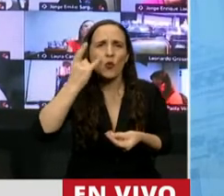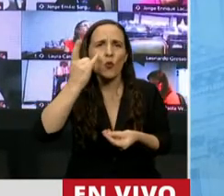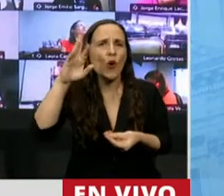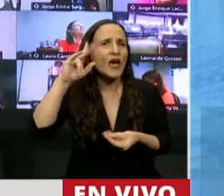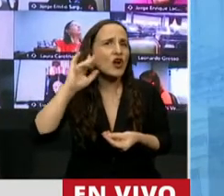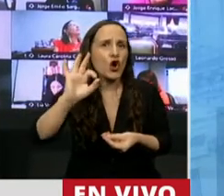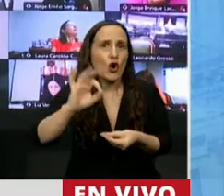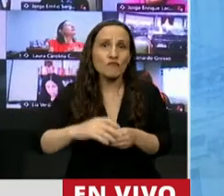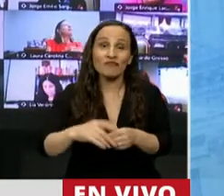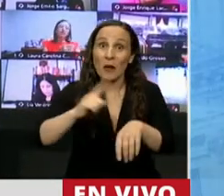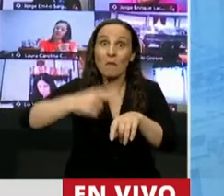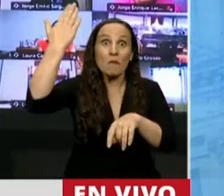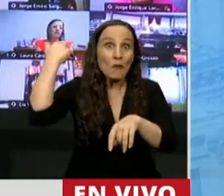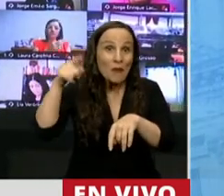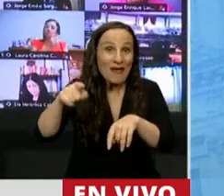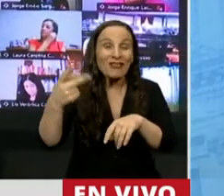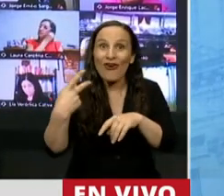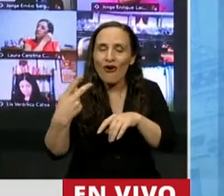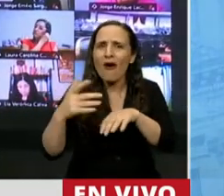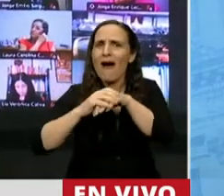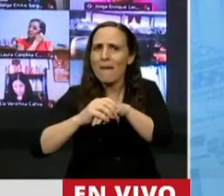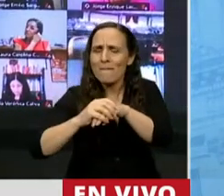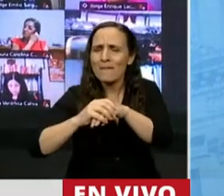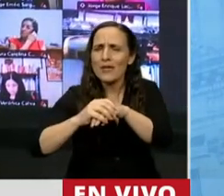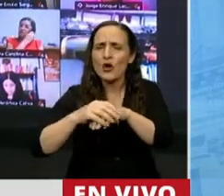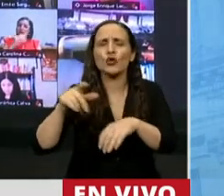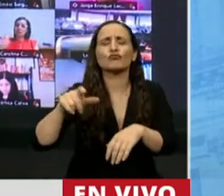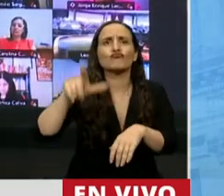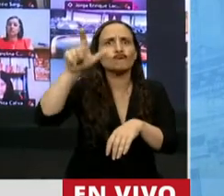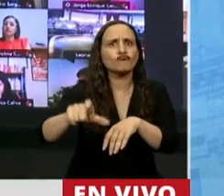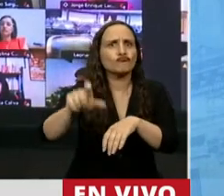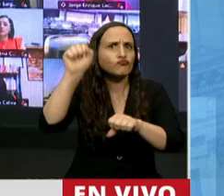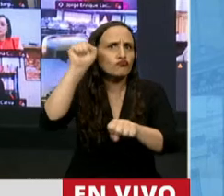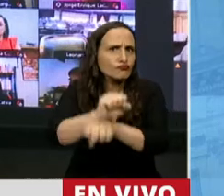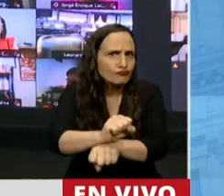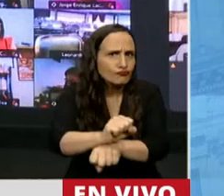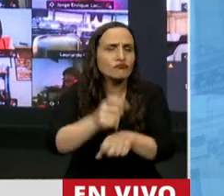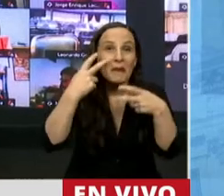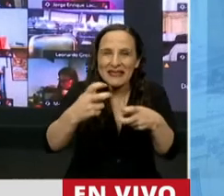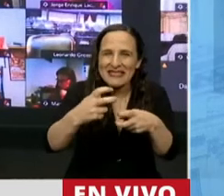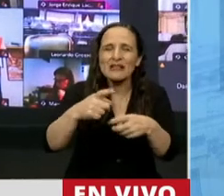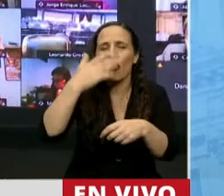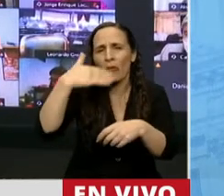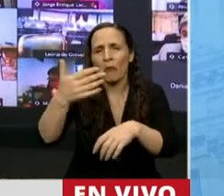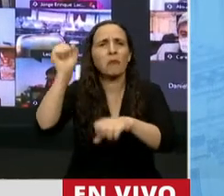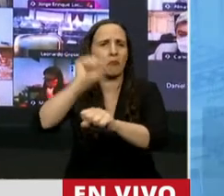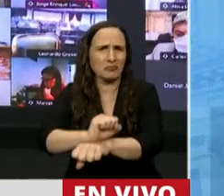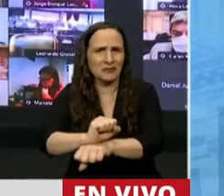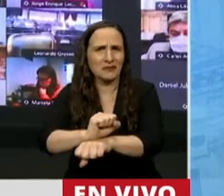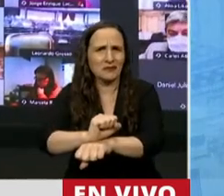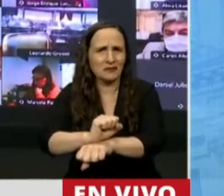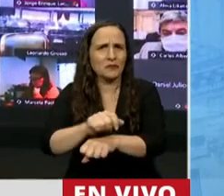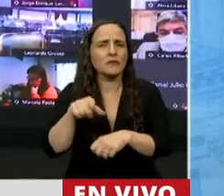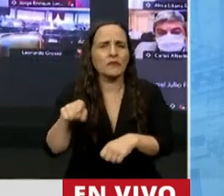época, amigo mío, fue detenido luego de una parte de la investigación donde